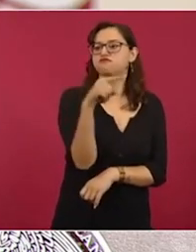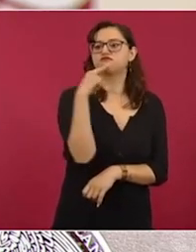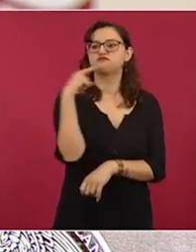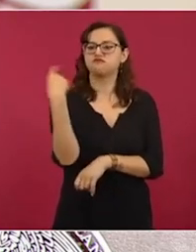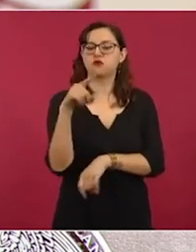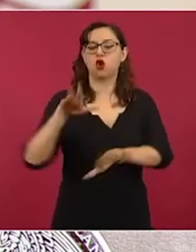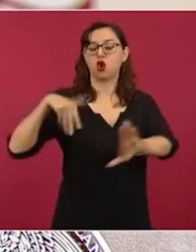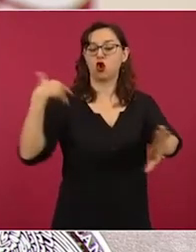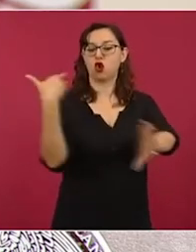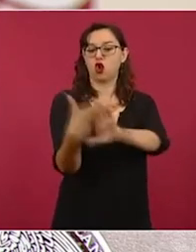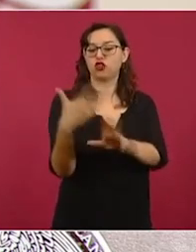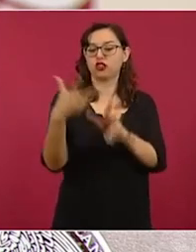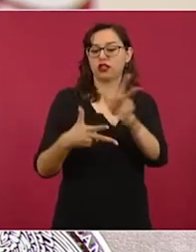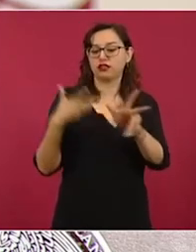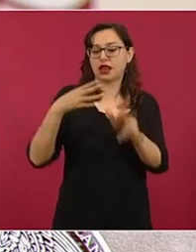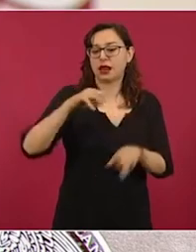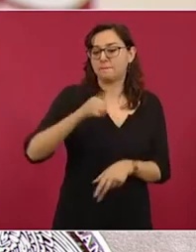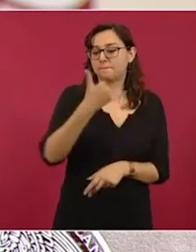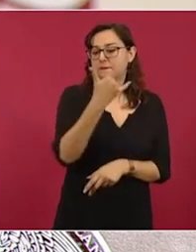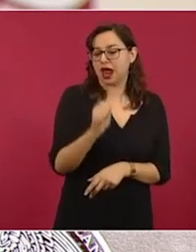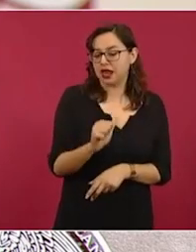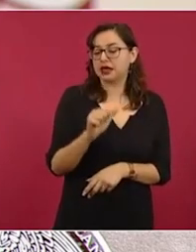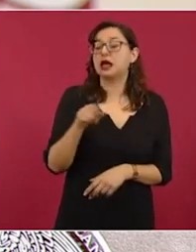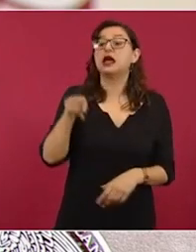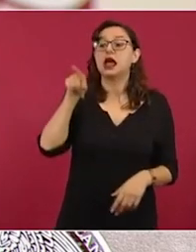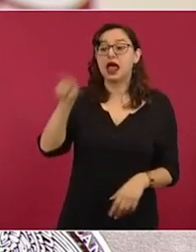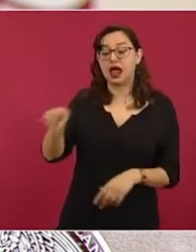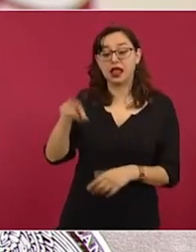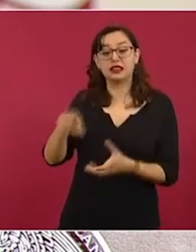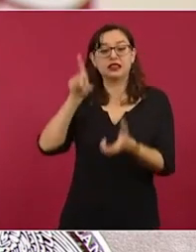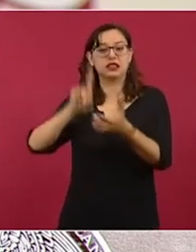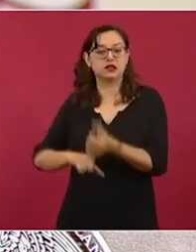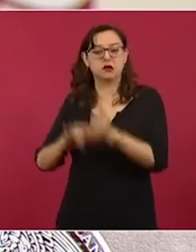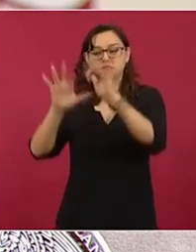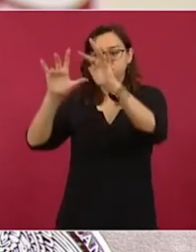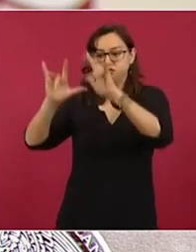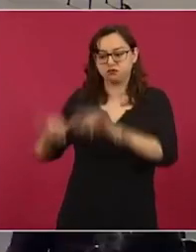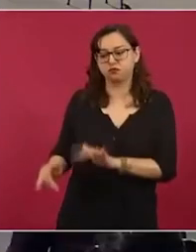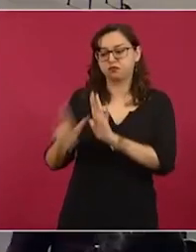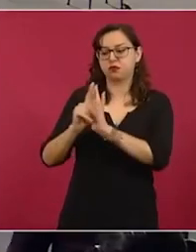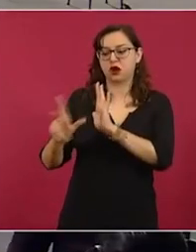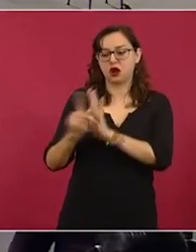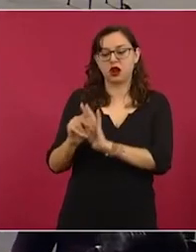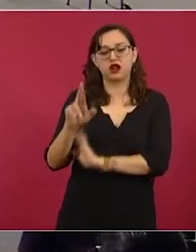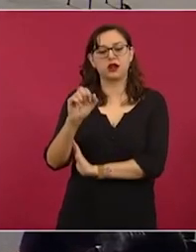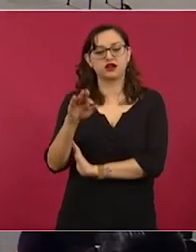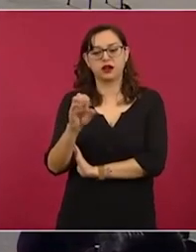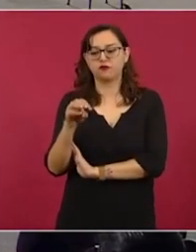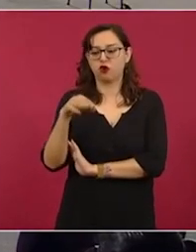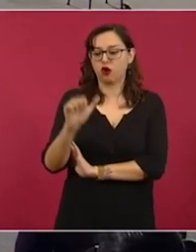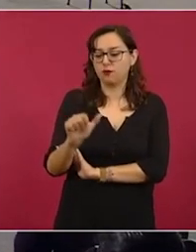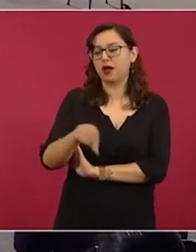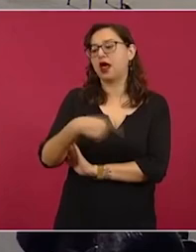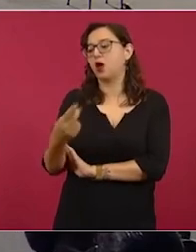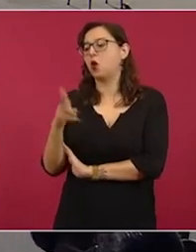además columnista del Universal y articulista en Reforma, donde escribe Contra el Tren.